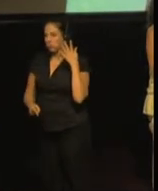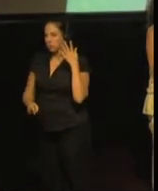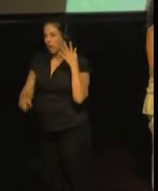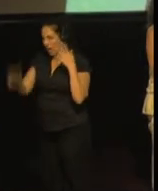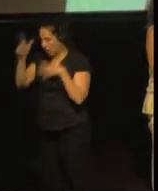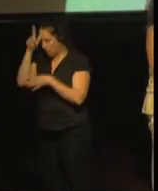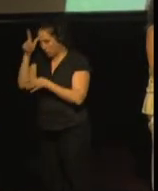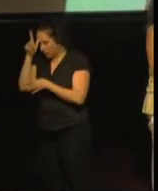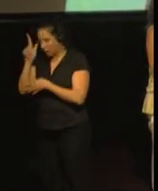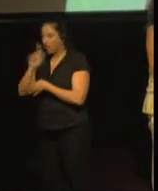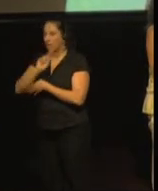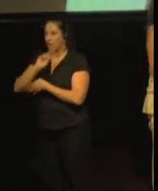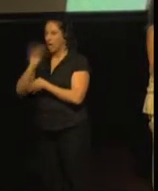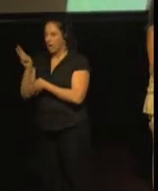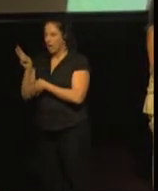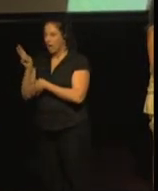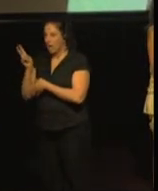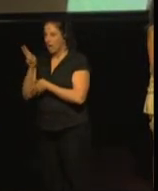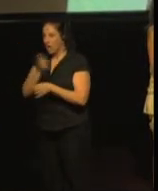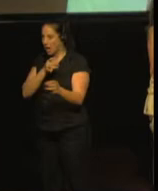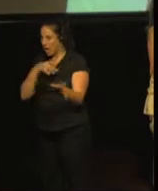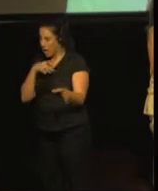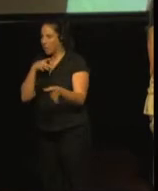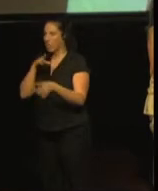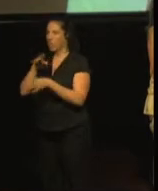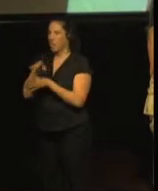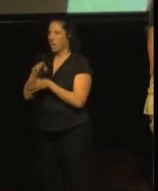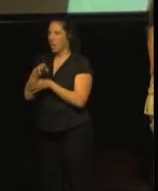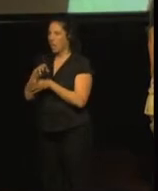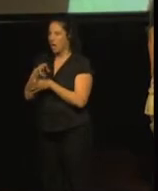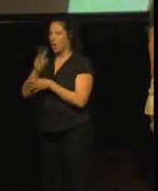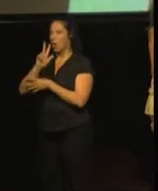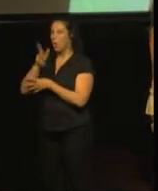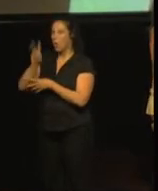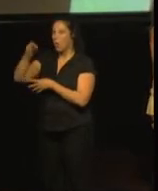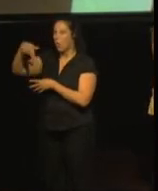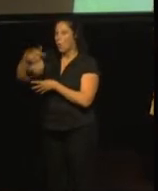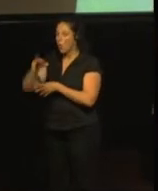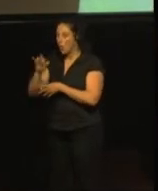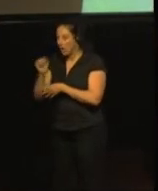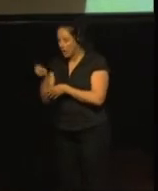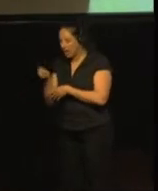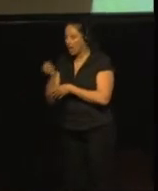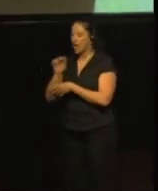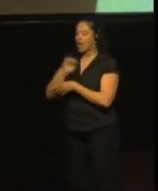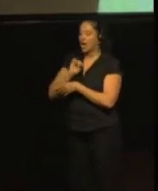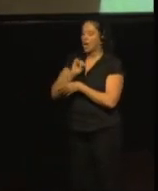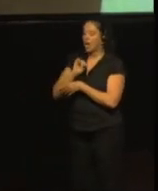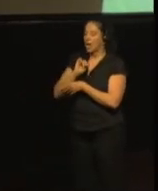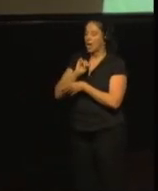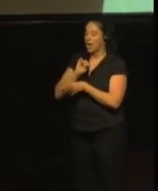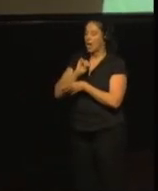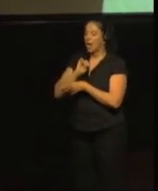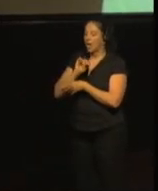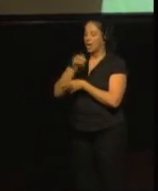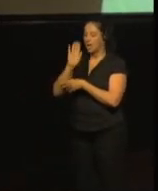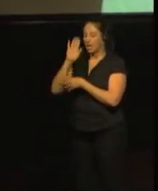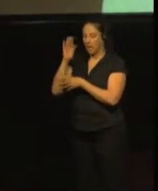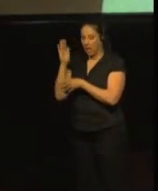Alemania, Grecia, Hungría, Irlanda, Italia,